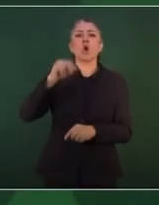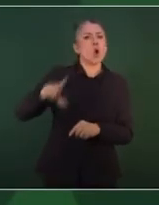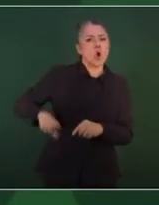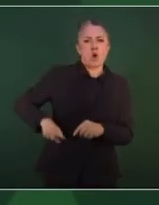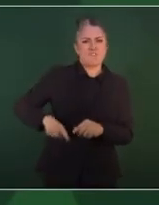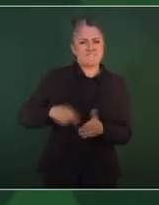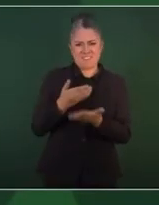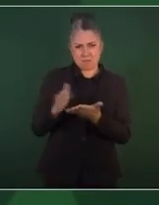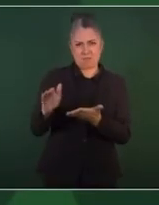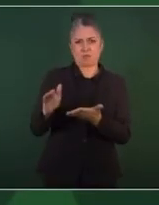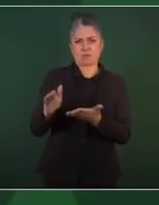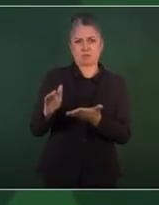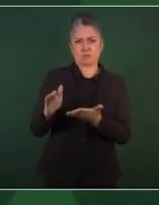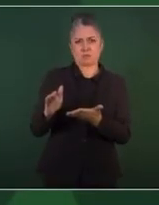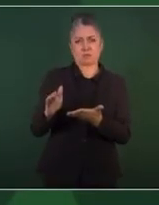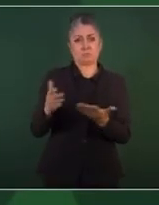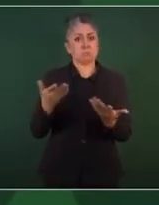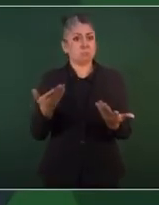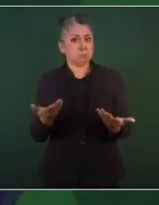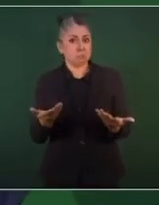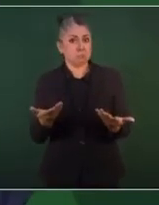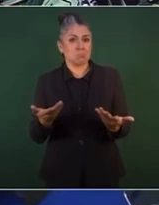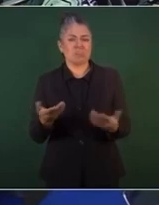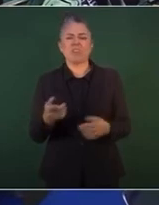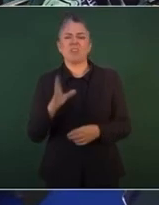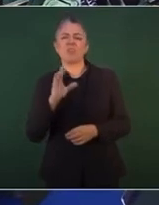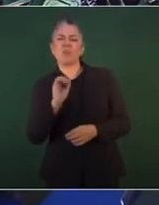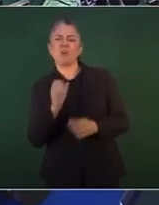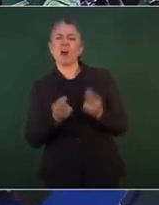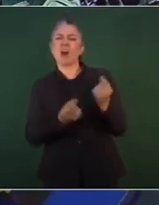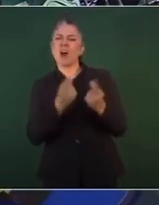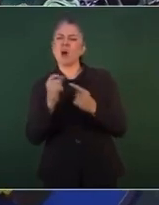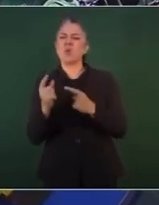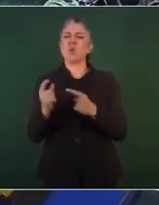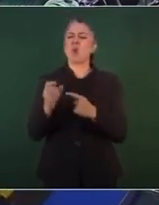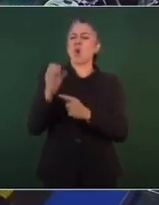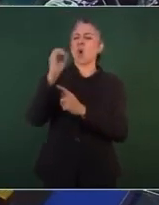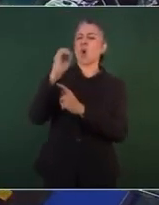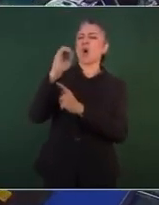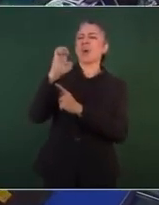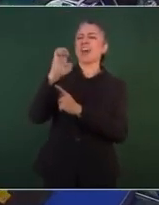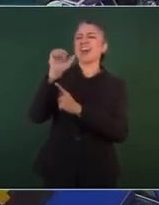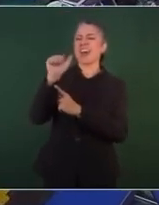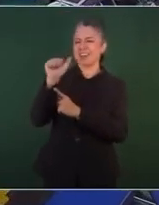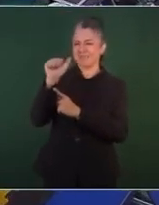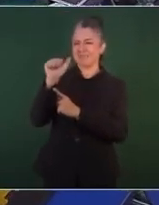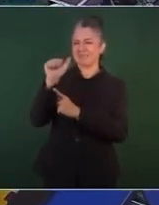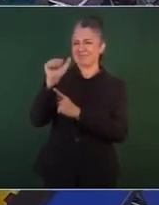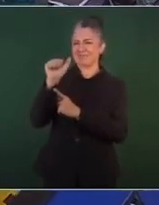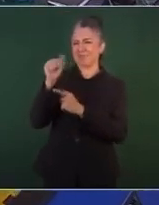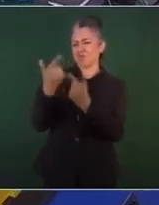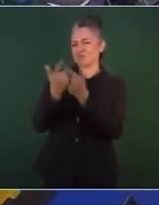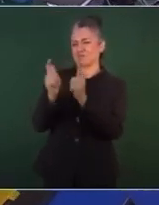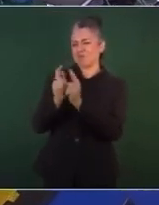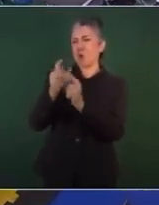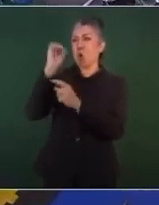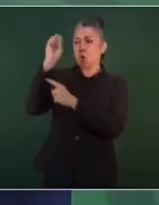estas agencias de la OEA, de la ONU,